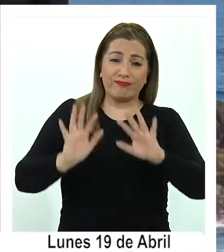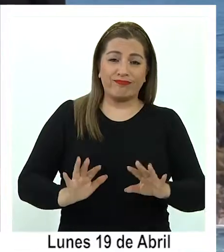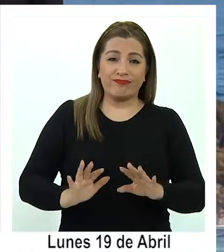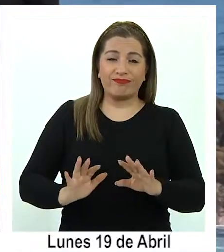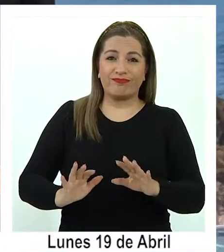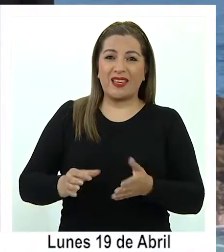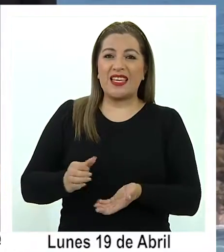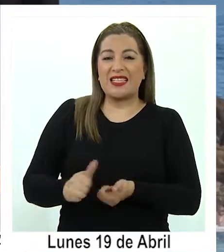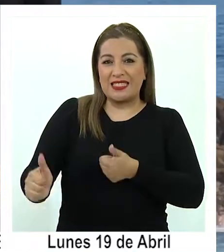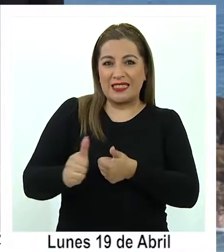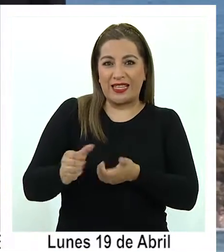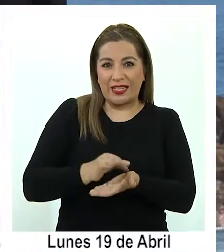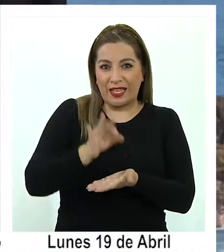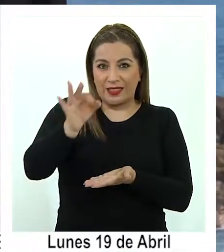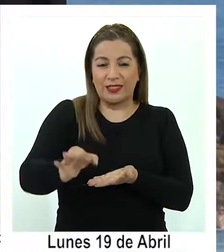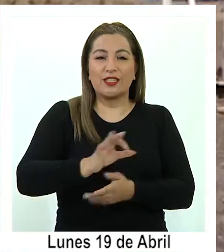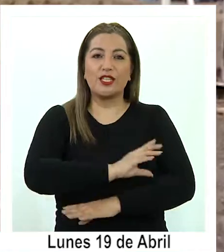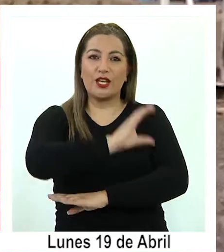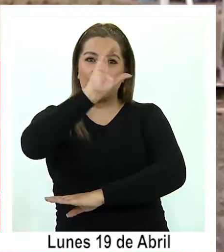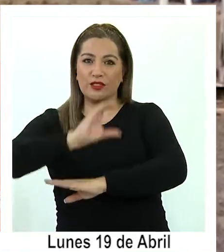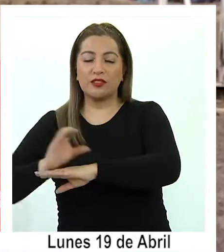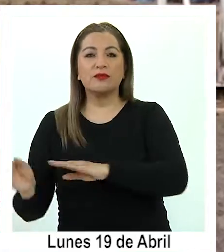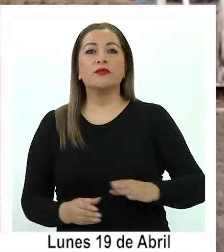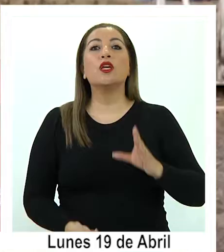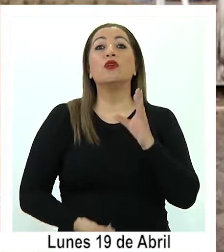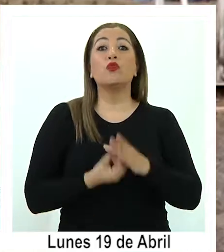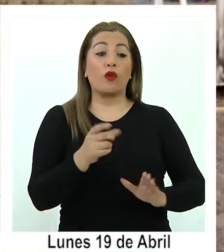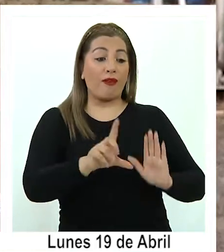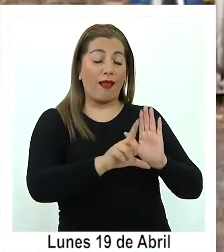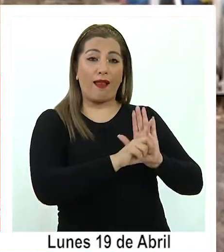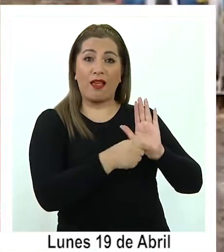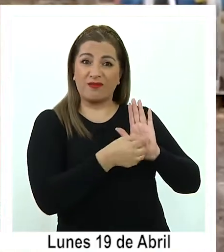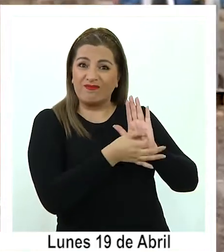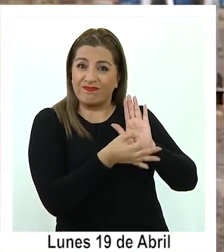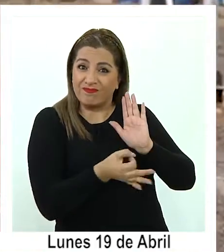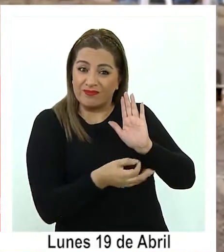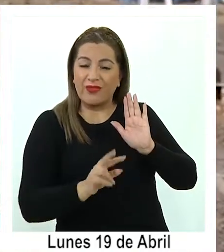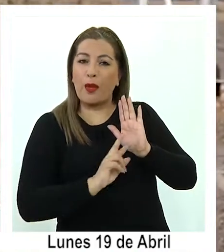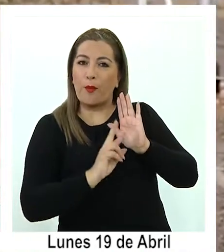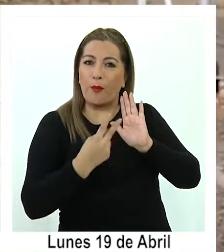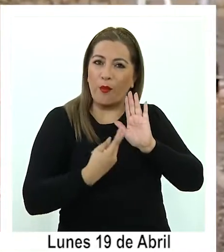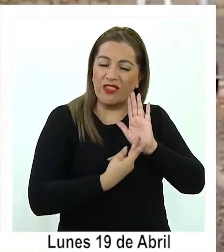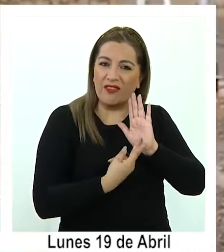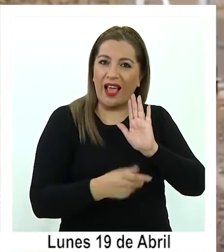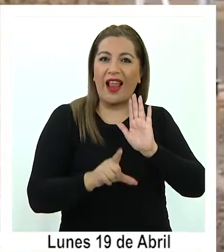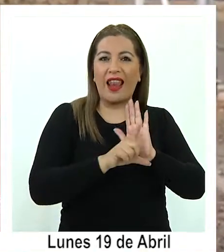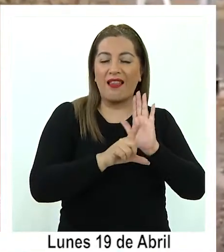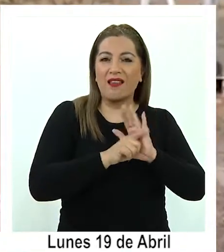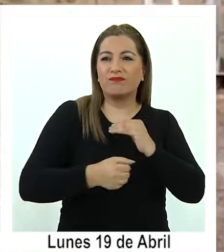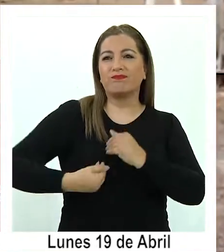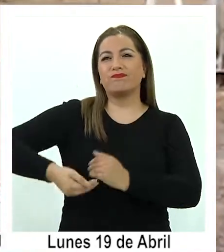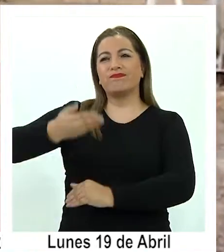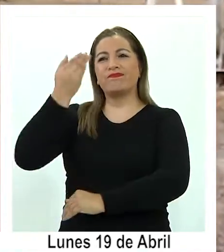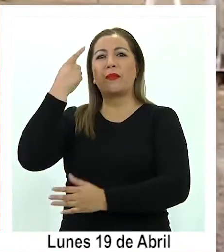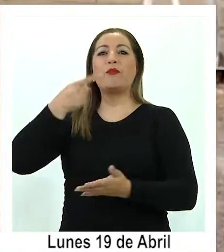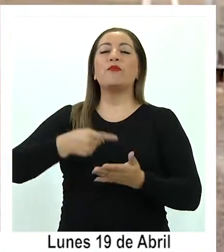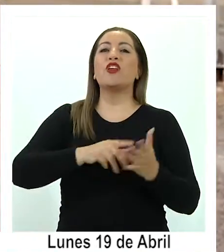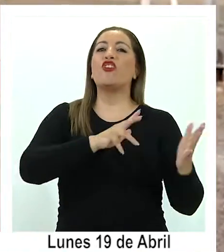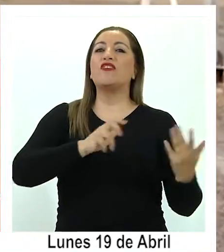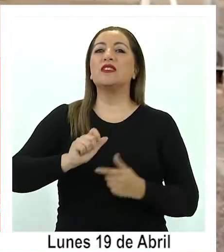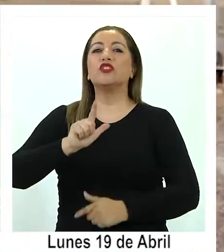frontera de Colchane. Esta nueva ley de migración viene a modificar la ley que data del año